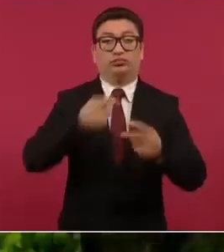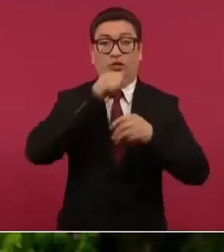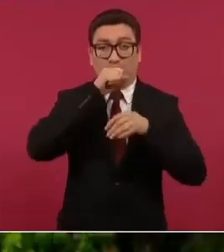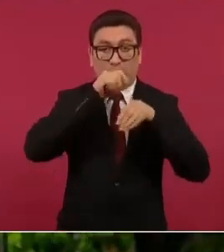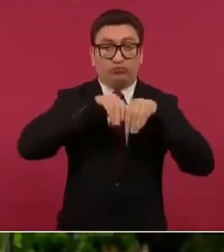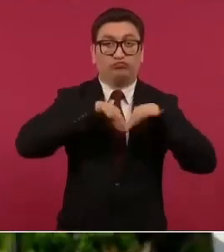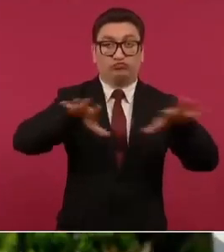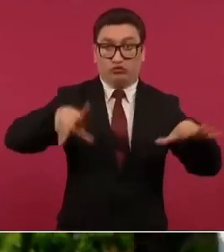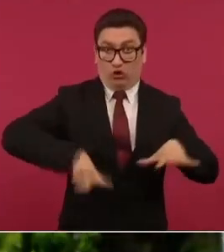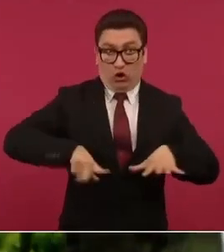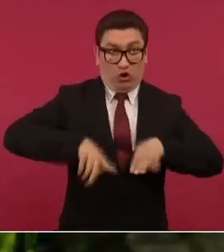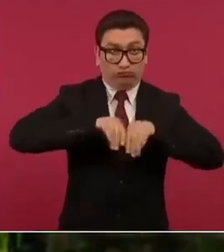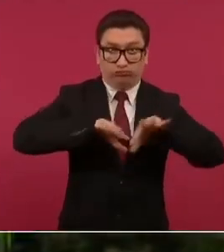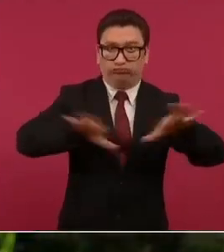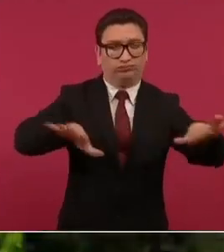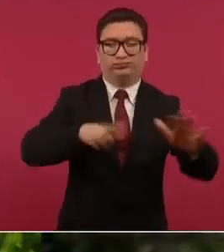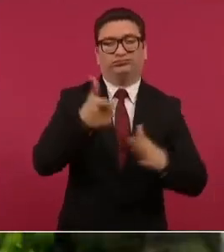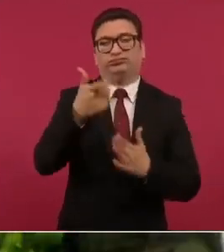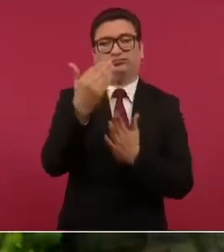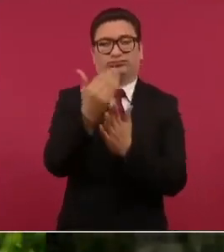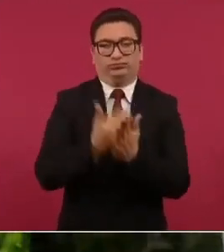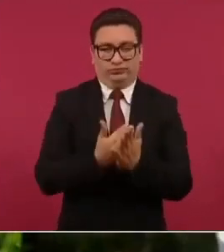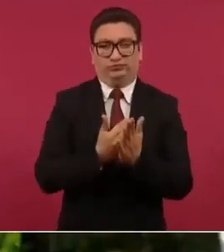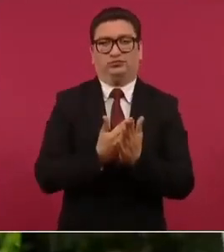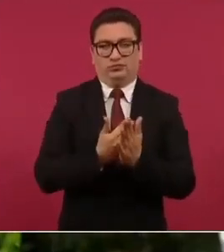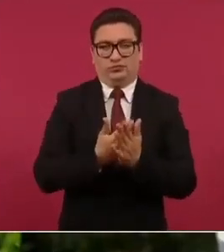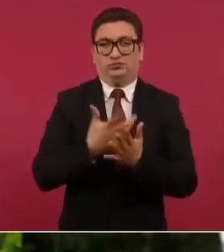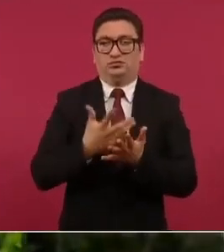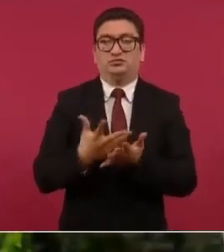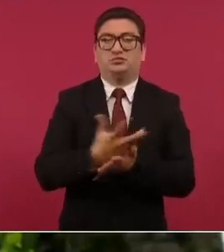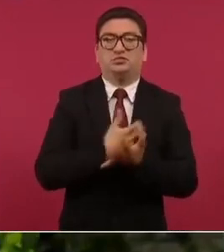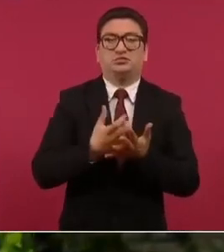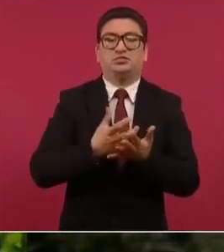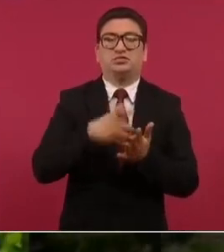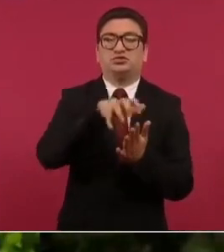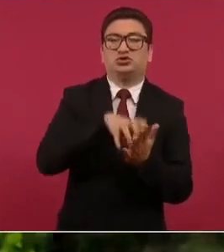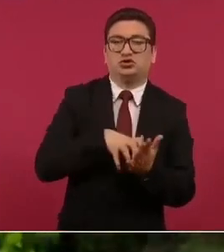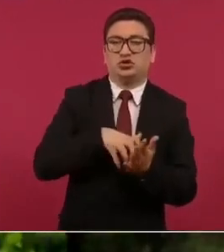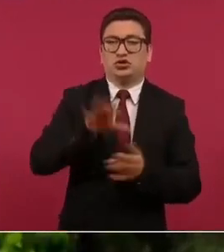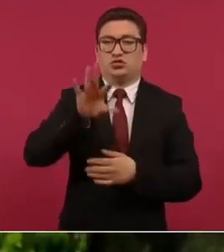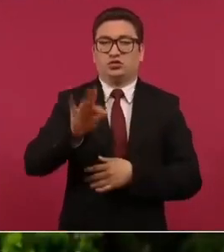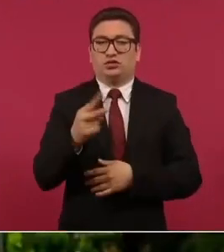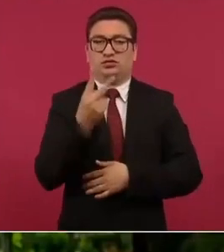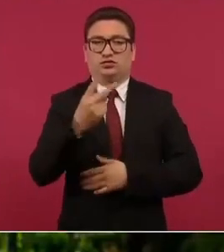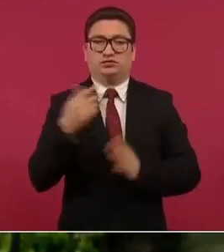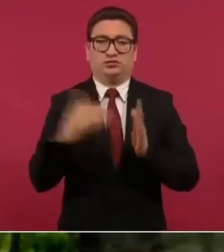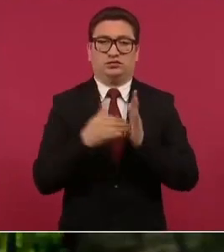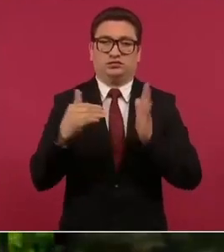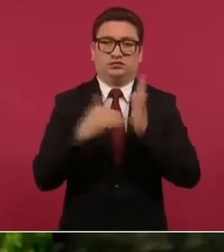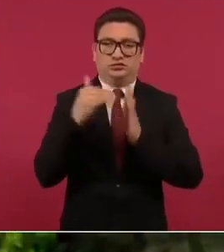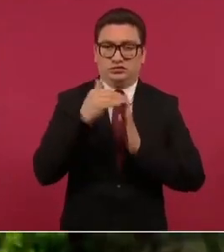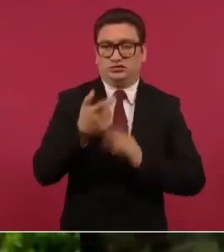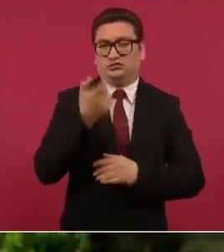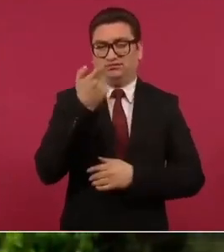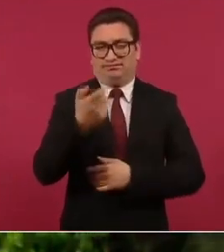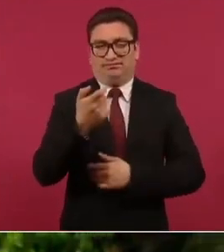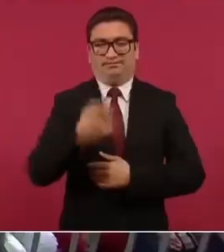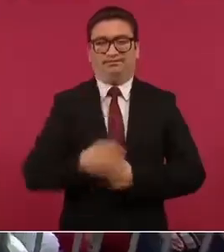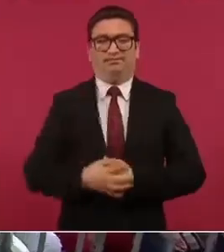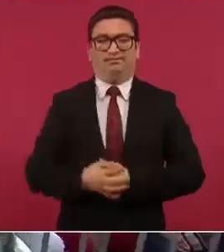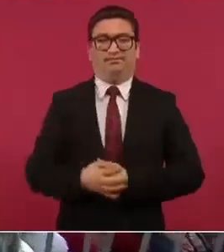del gobierno y se han ahorrado 42 mil millones de pesos